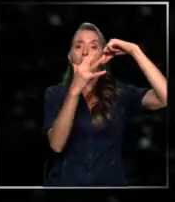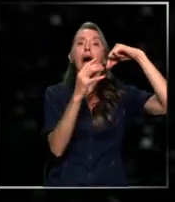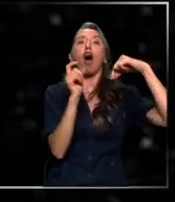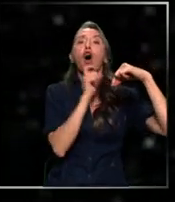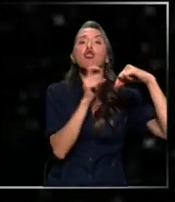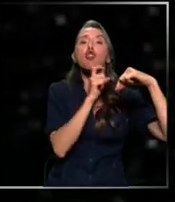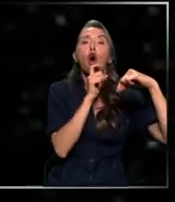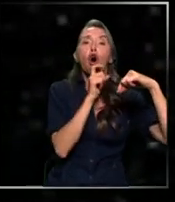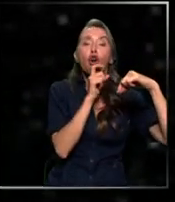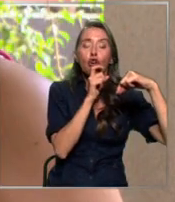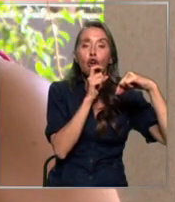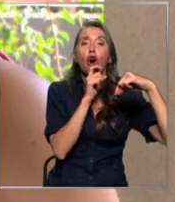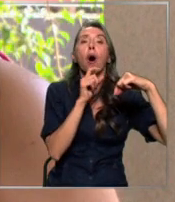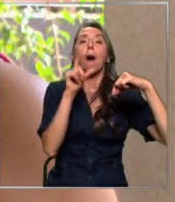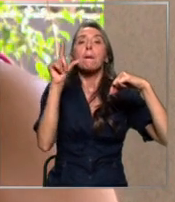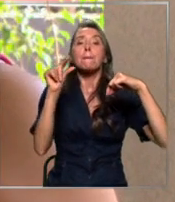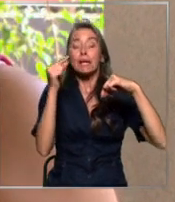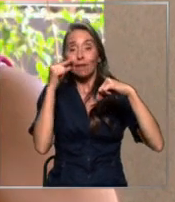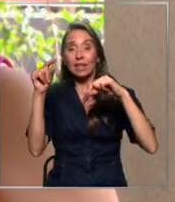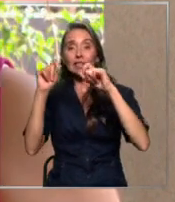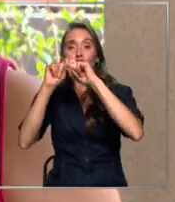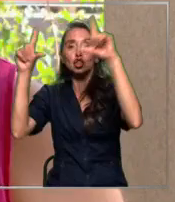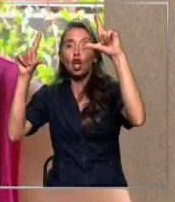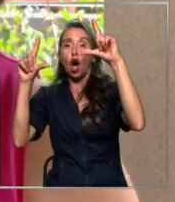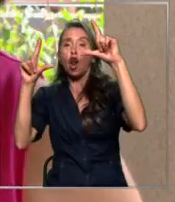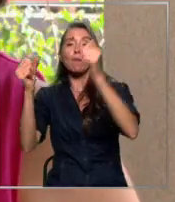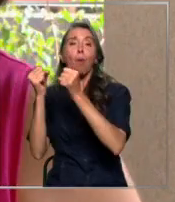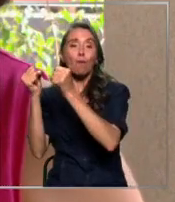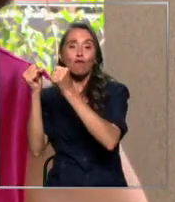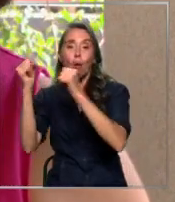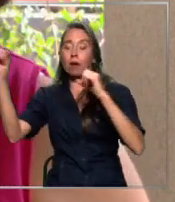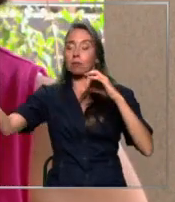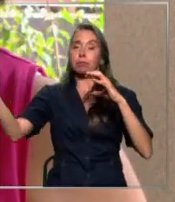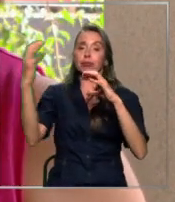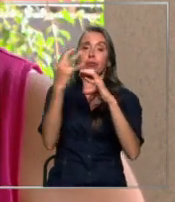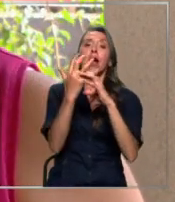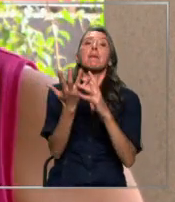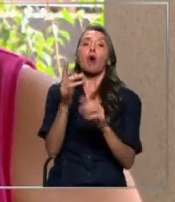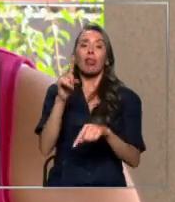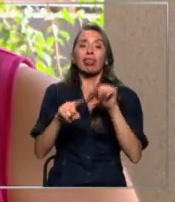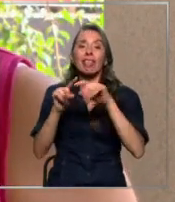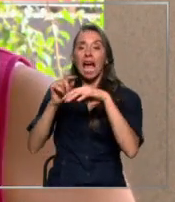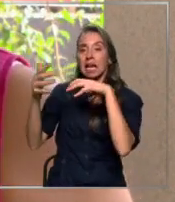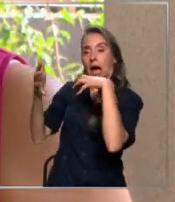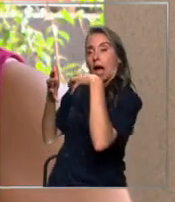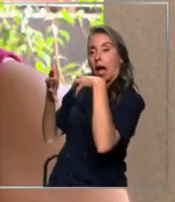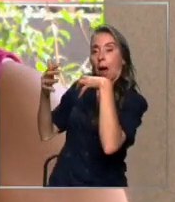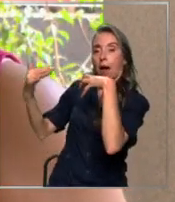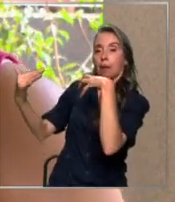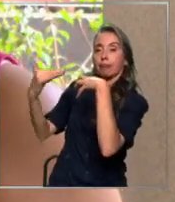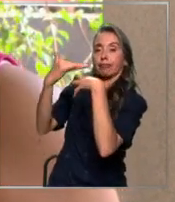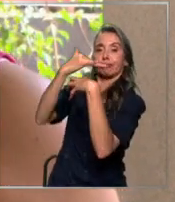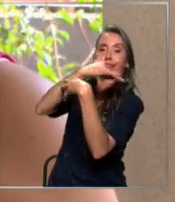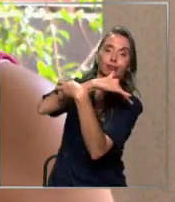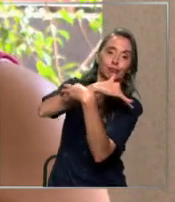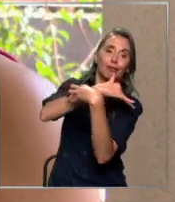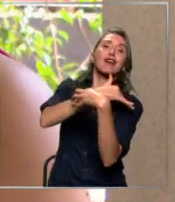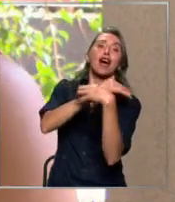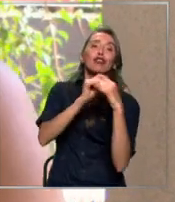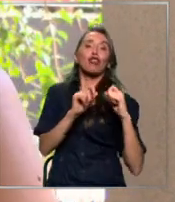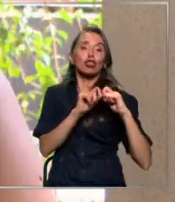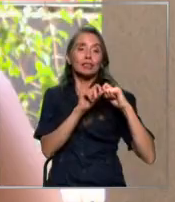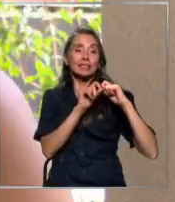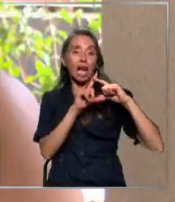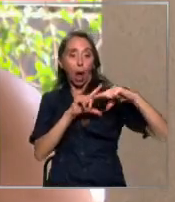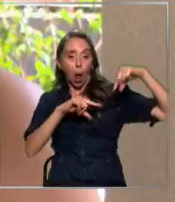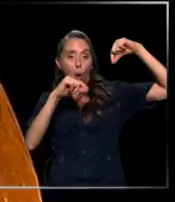que la luz directa del sol, es producto de nuestra atmósfera en realidad y la hace ver, claro, un rojizo oscuro, en algunas partes